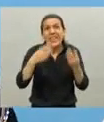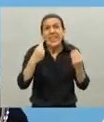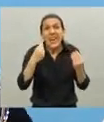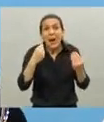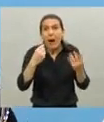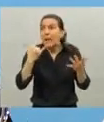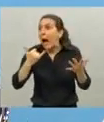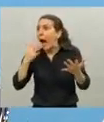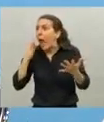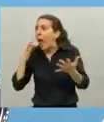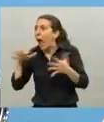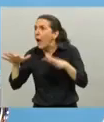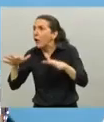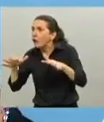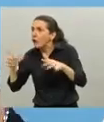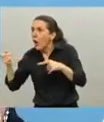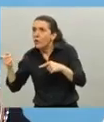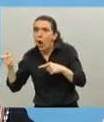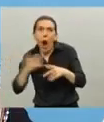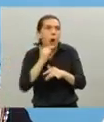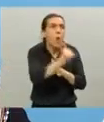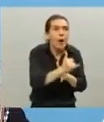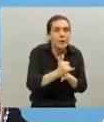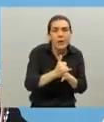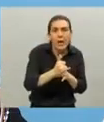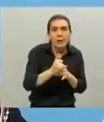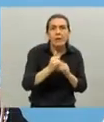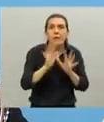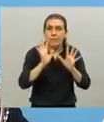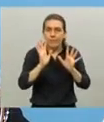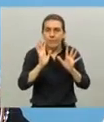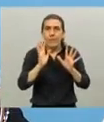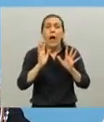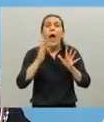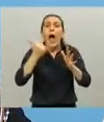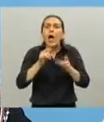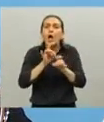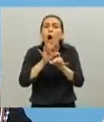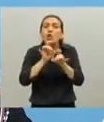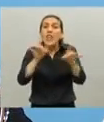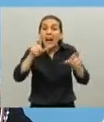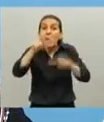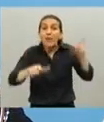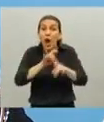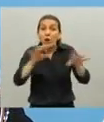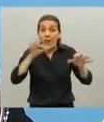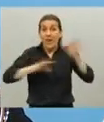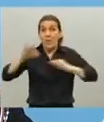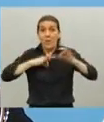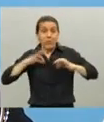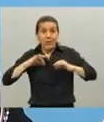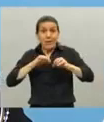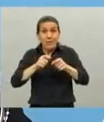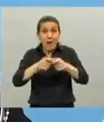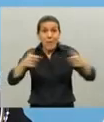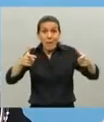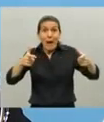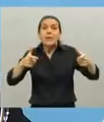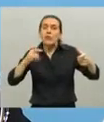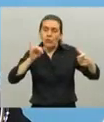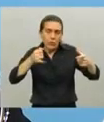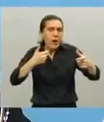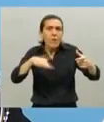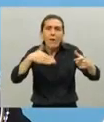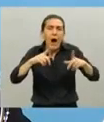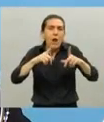casos y dicen, uy, mirá cómo suben los casos. Bueno, los casos van a subir porque ahora hemos detectado dónde está el virus.